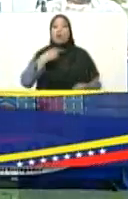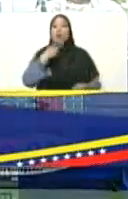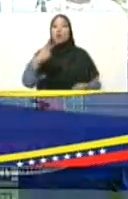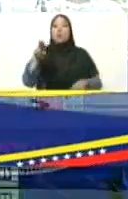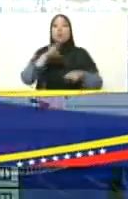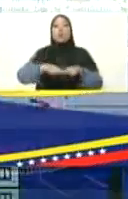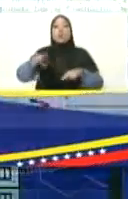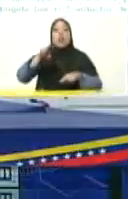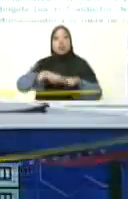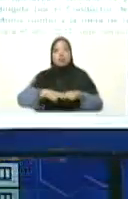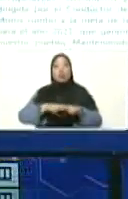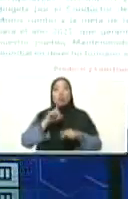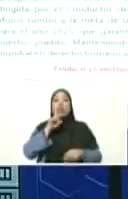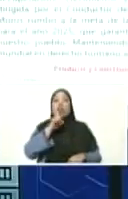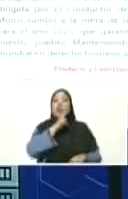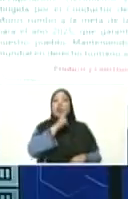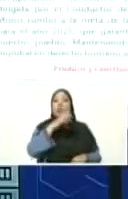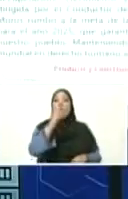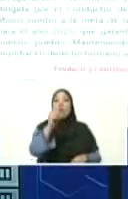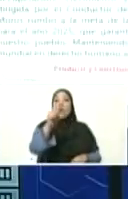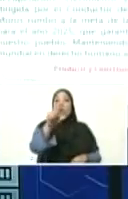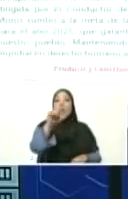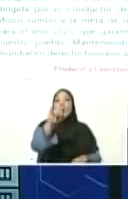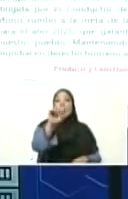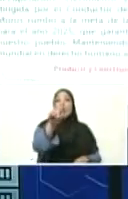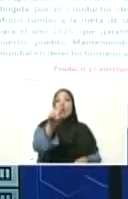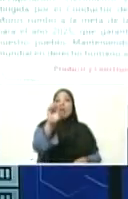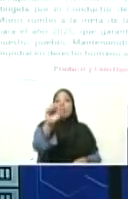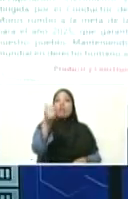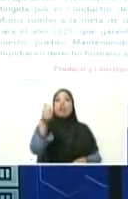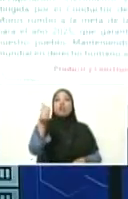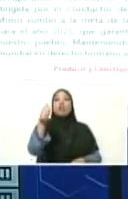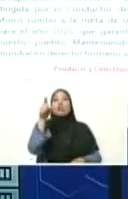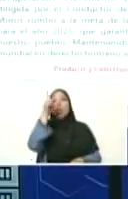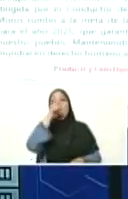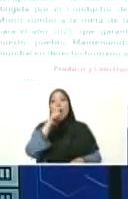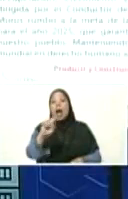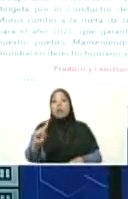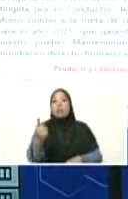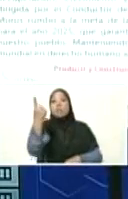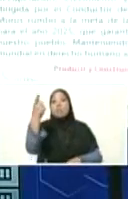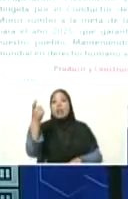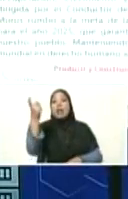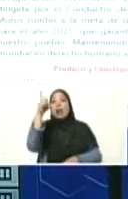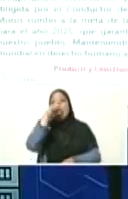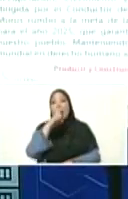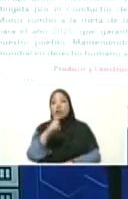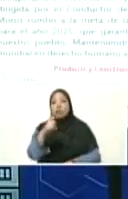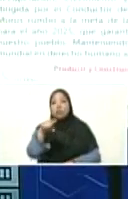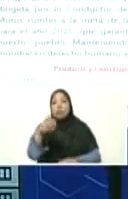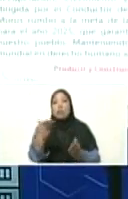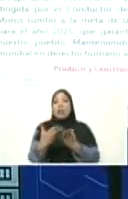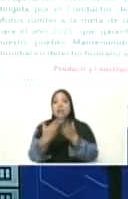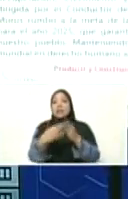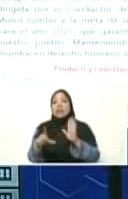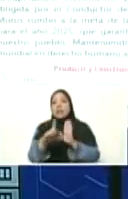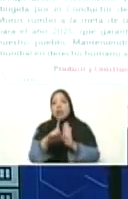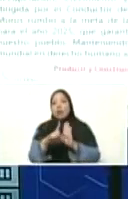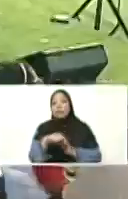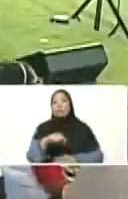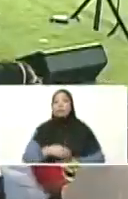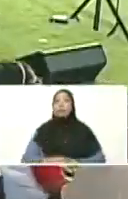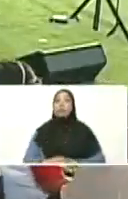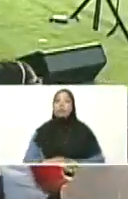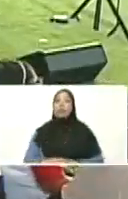Meriño, 12 años. Ya pasó a primer año, va para primer año ahorita. Andrea Meriño, está